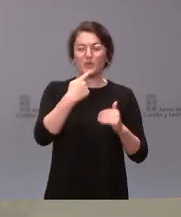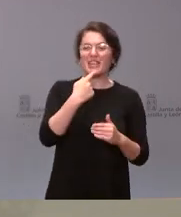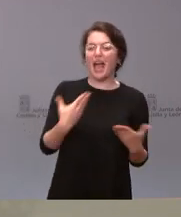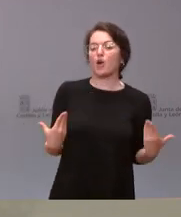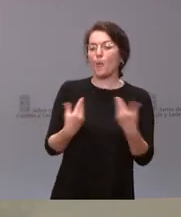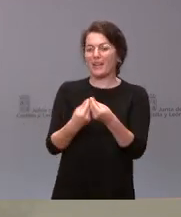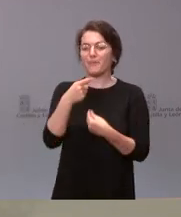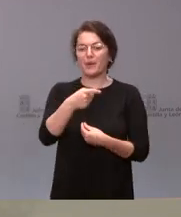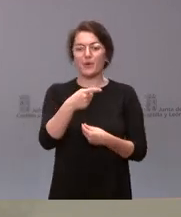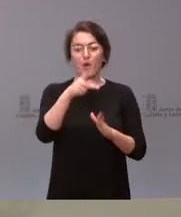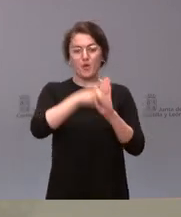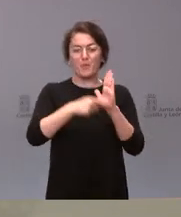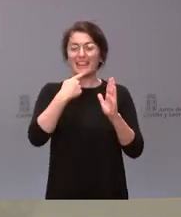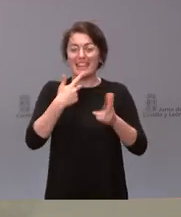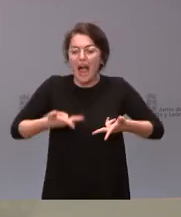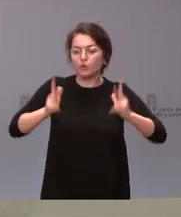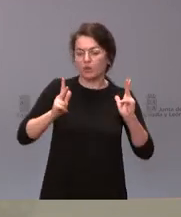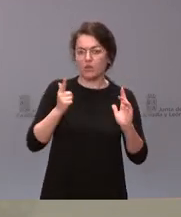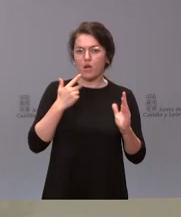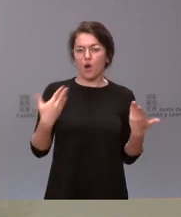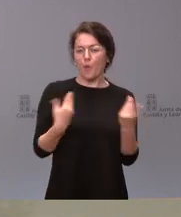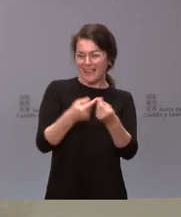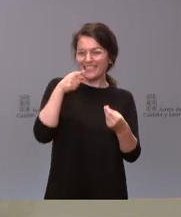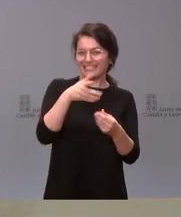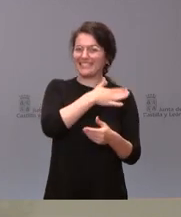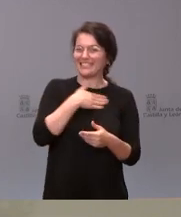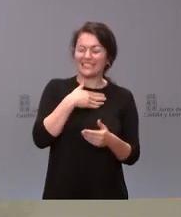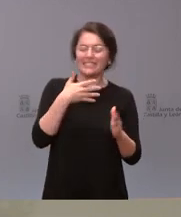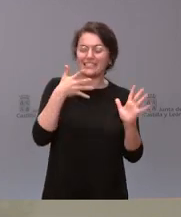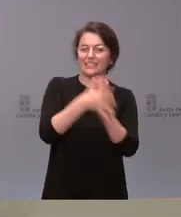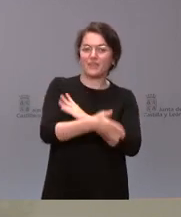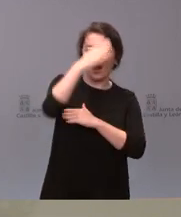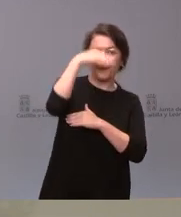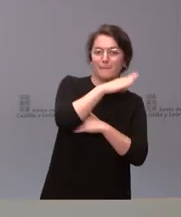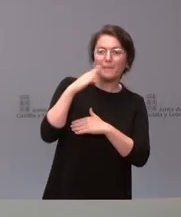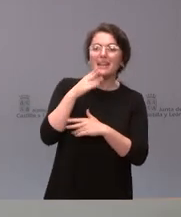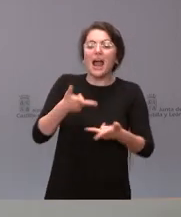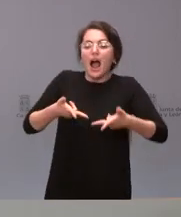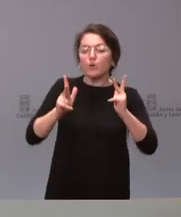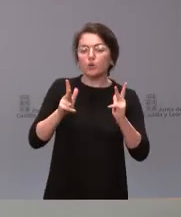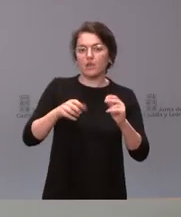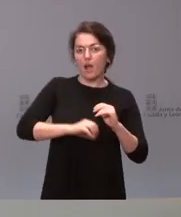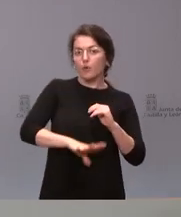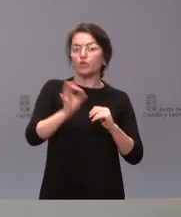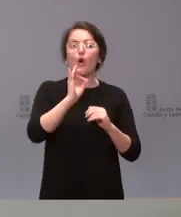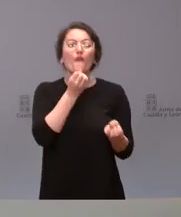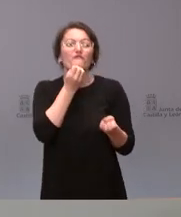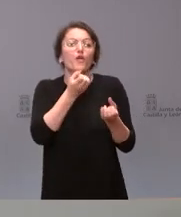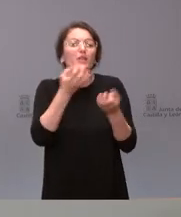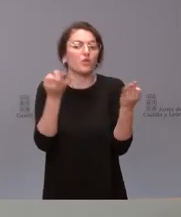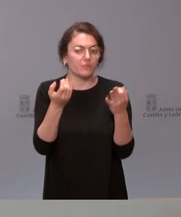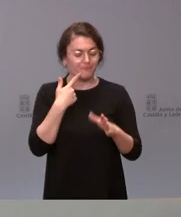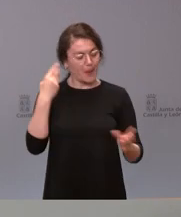refiere a que los padres autoricen el aborto o que simplemente estén informados? Bueno, que yo creo que se ha abierto aquí un debate